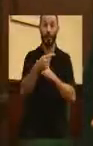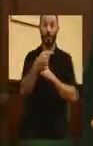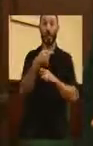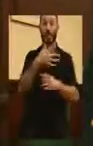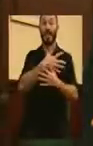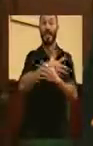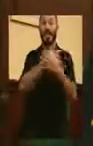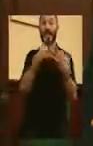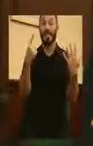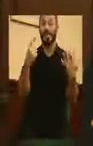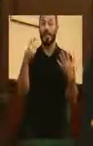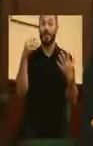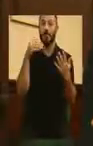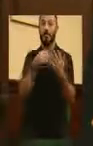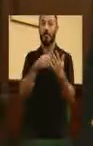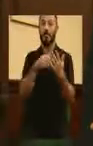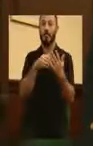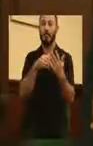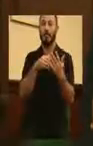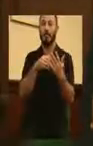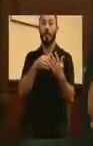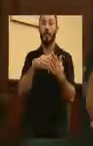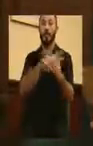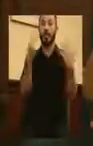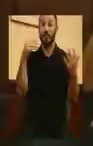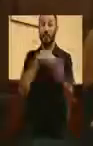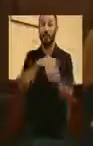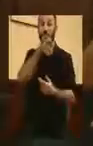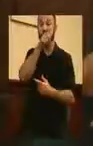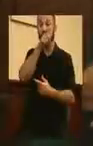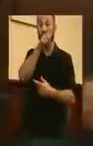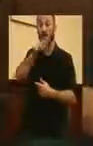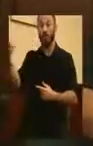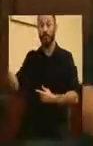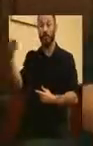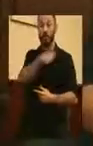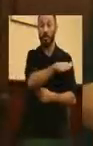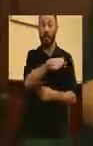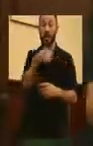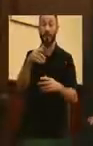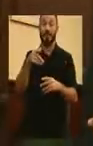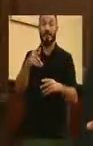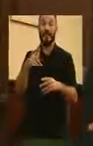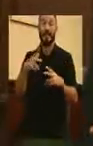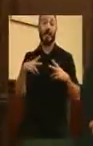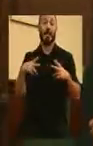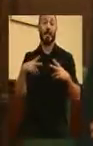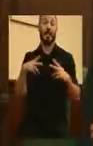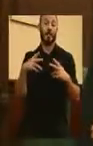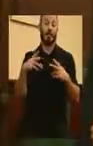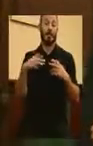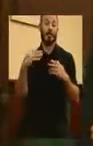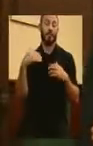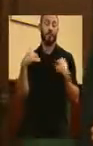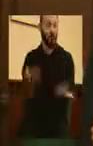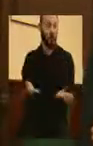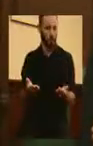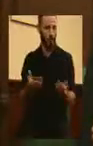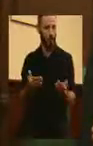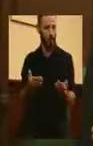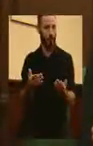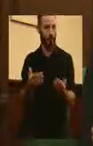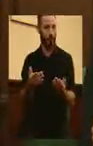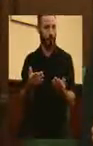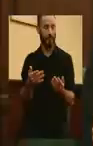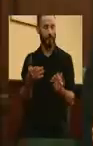prematuras en la Unión Europea, 1.800 de ellas en España. Hay que apostar por un nuevo modelo, porque el actual